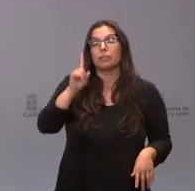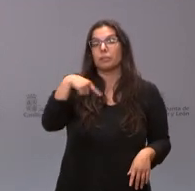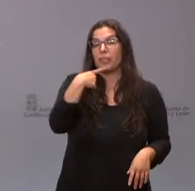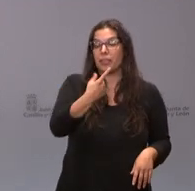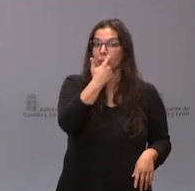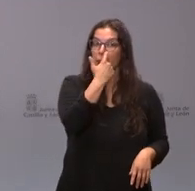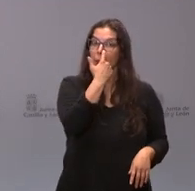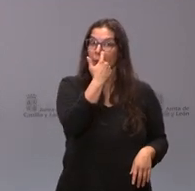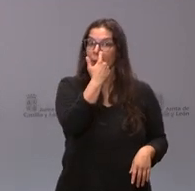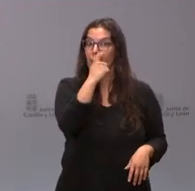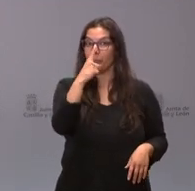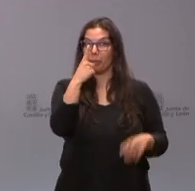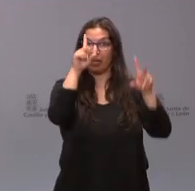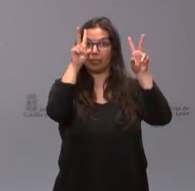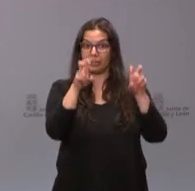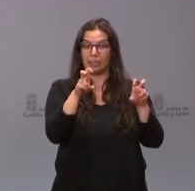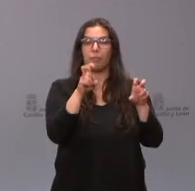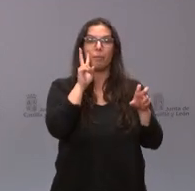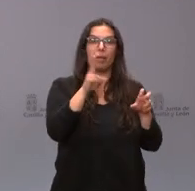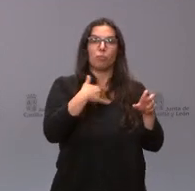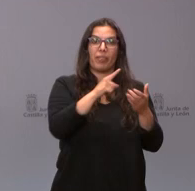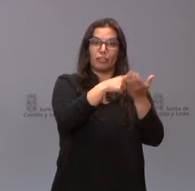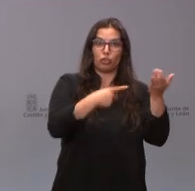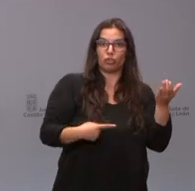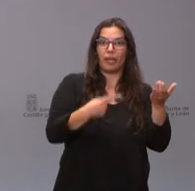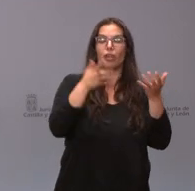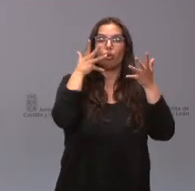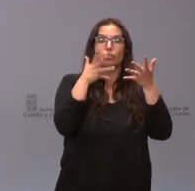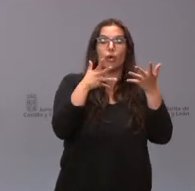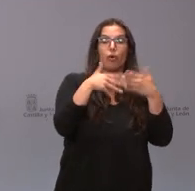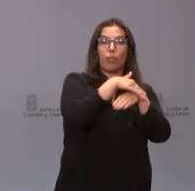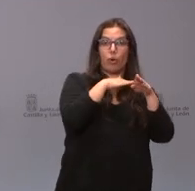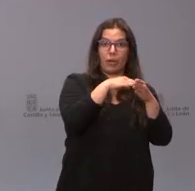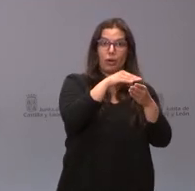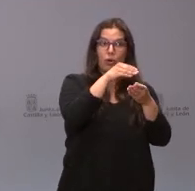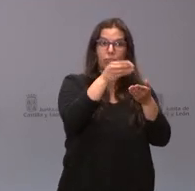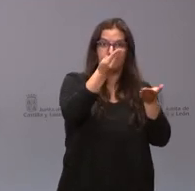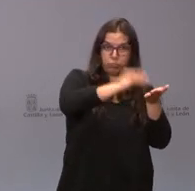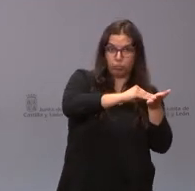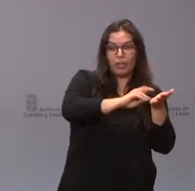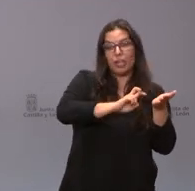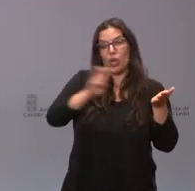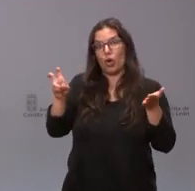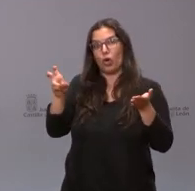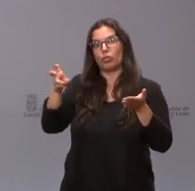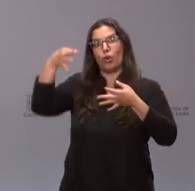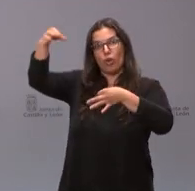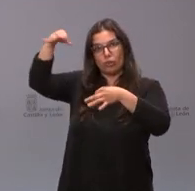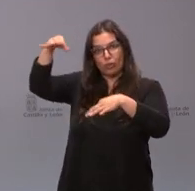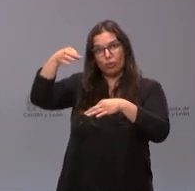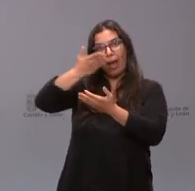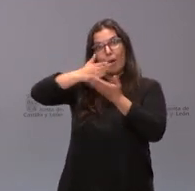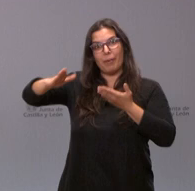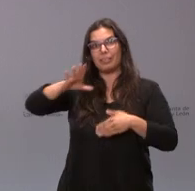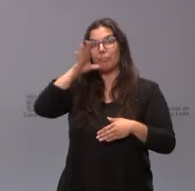en el dosier del Consejo de Gobierno y el segundo forma parte de una nota de prensa aparte, que es consecuencia del acuerdo